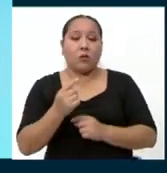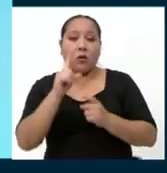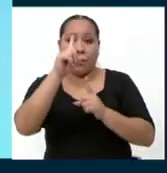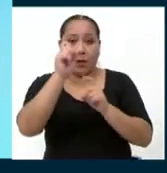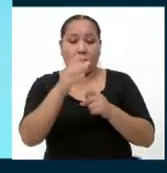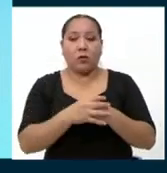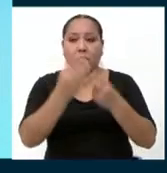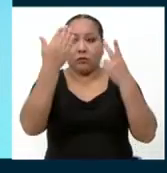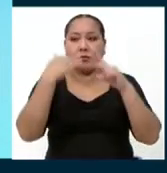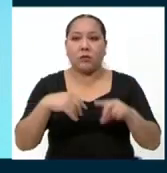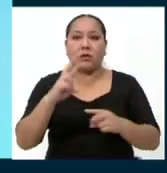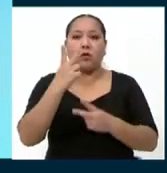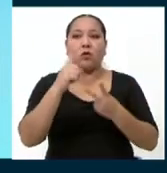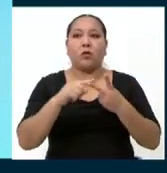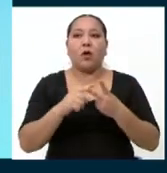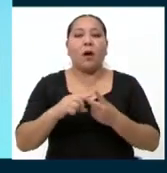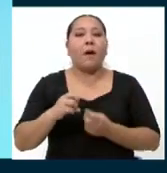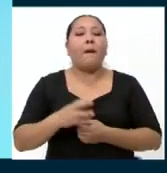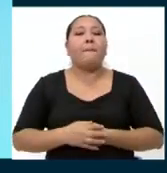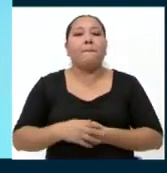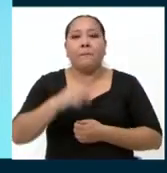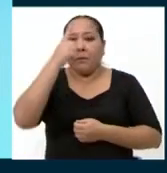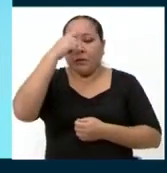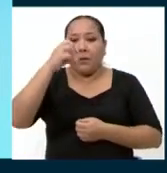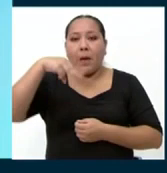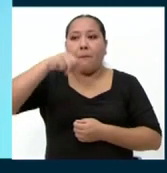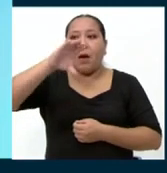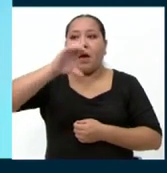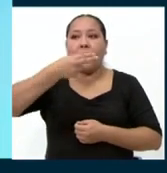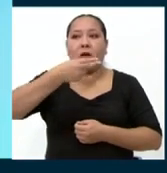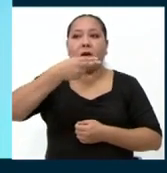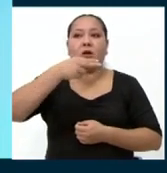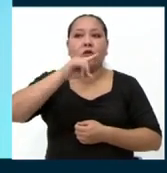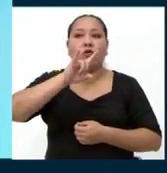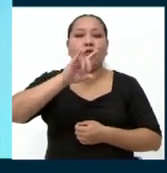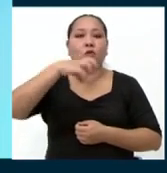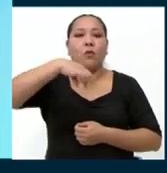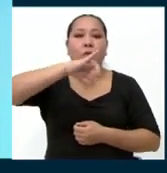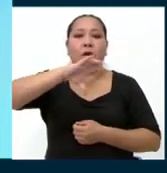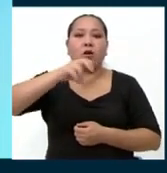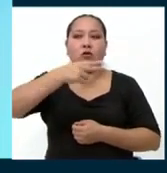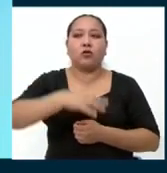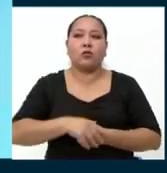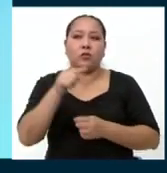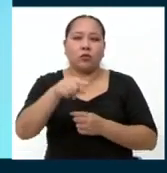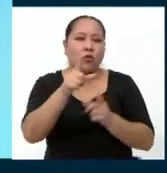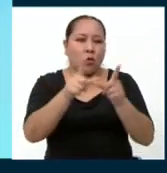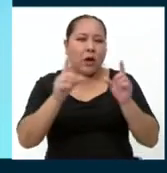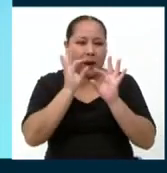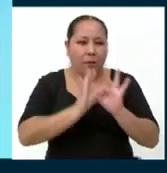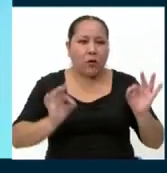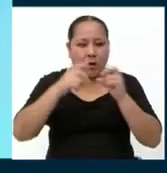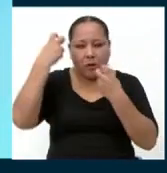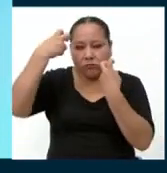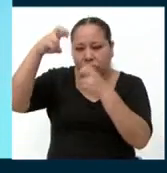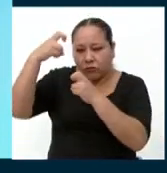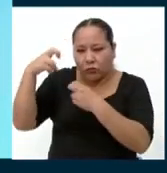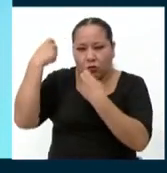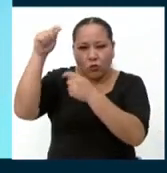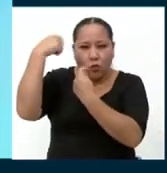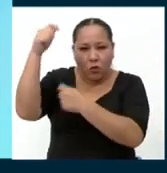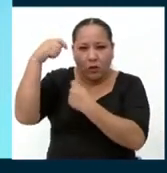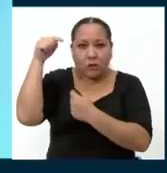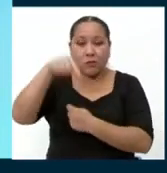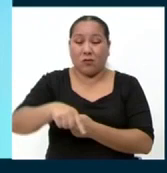segunda opción, candidata, es Machu Picchu. Sigue siendo el destino turístico más importante del país. Debido a la pandemia, empresas que dependen de este lugar se